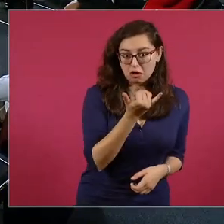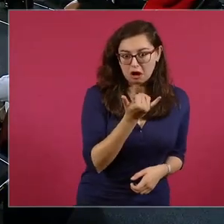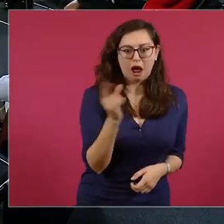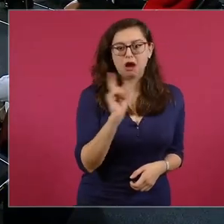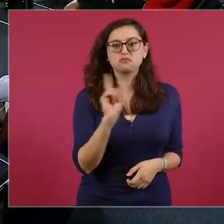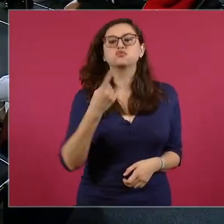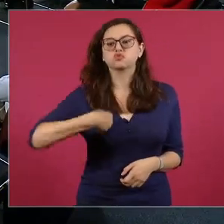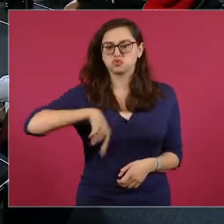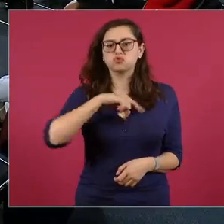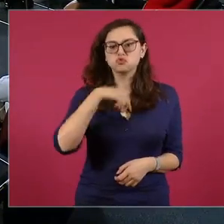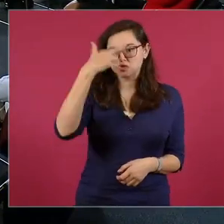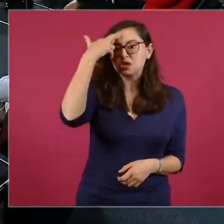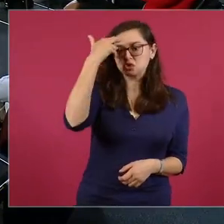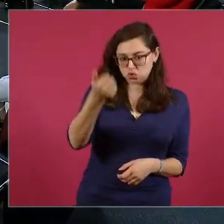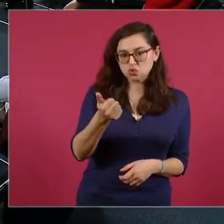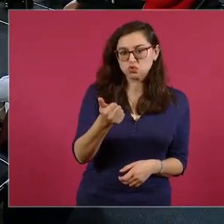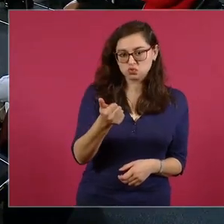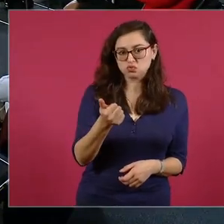diagnóstico sea falso